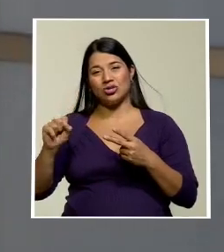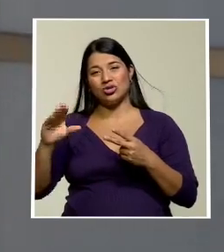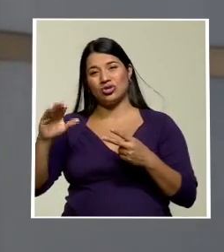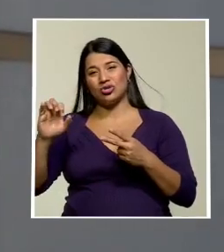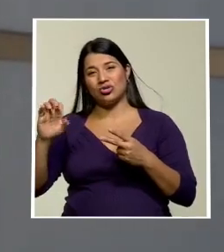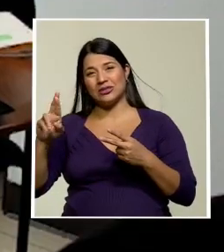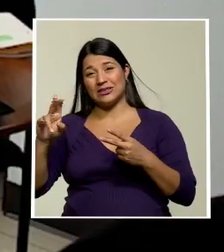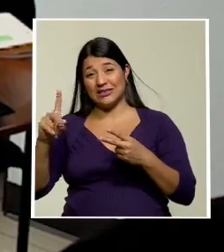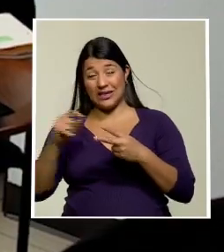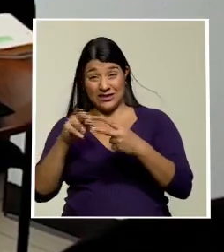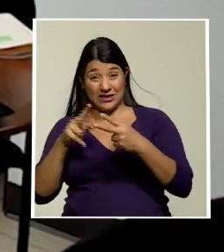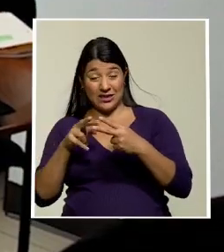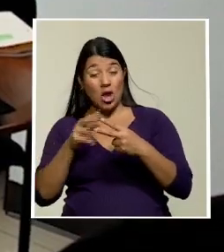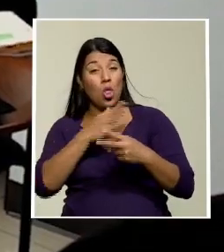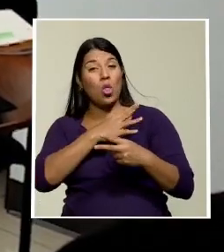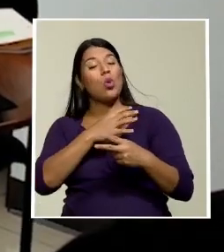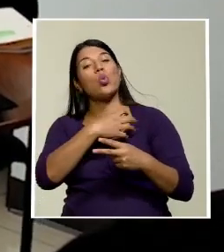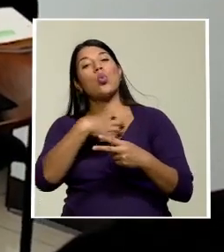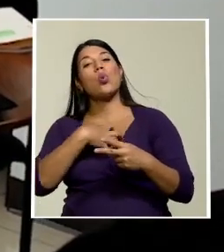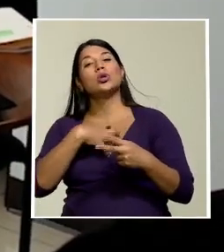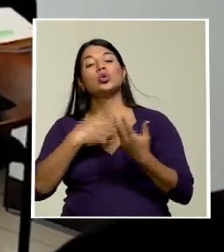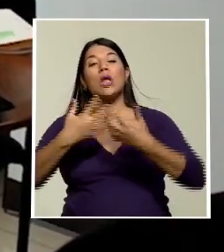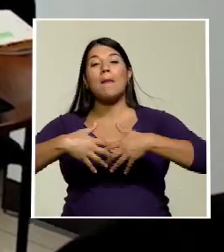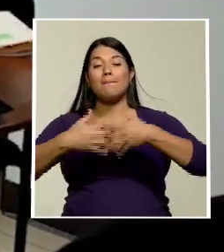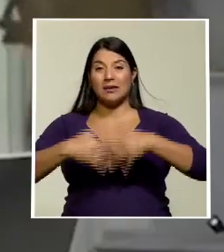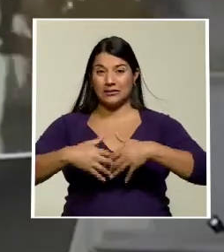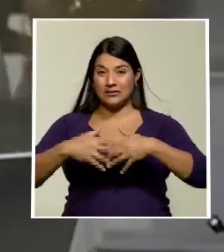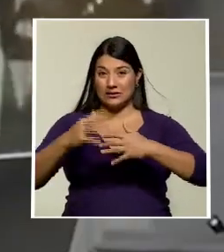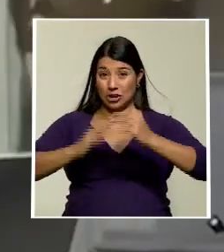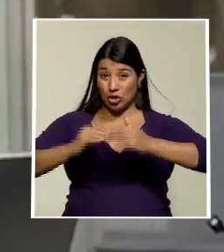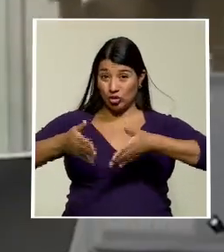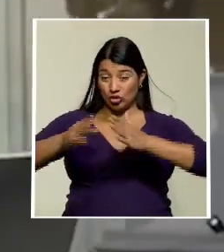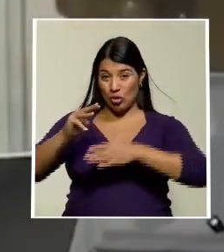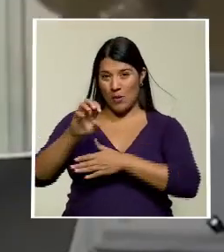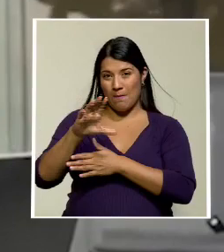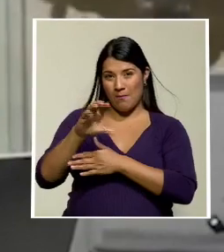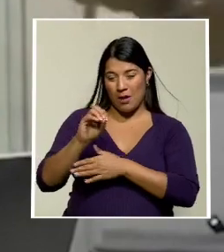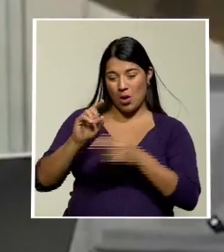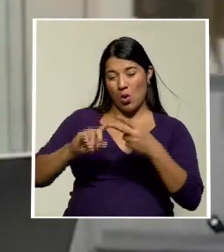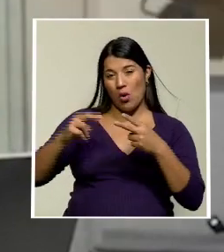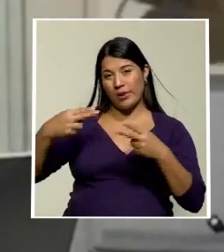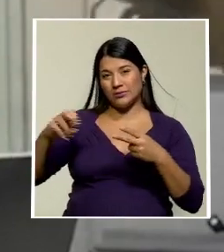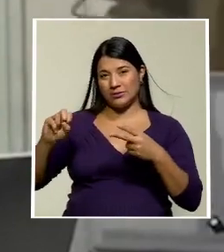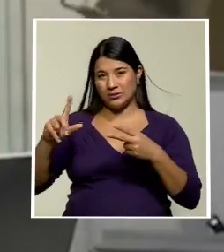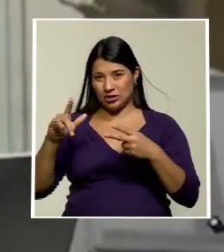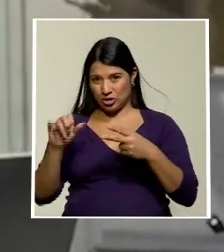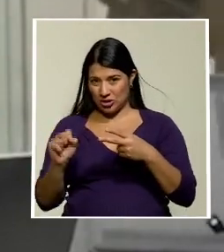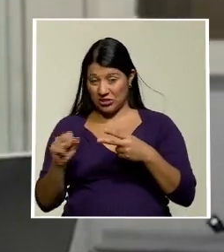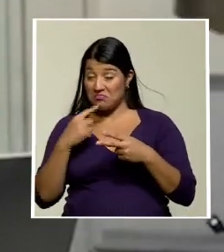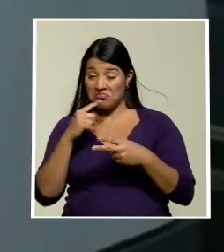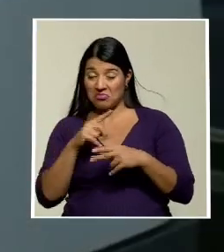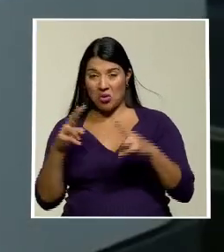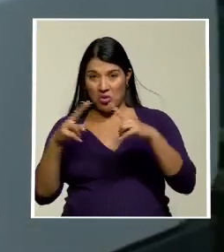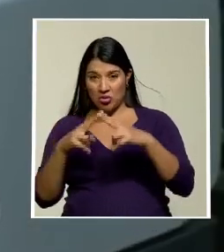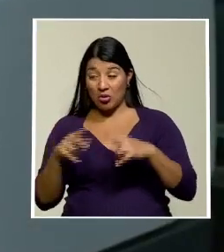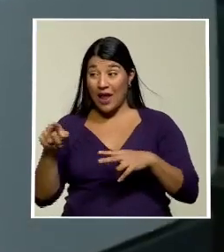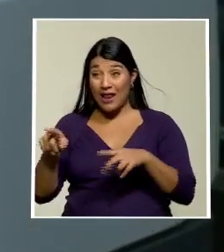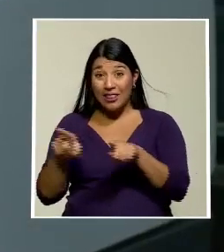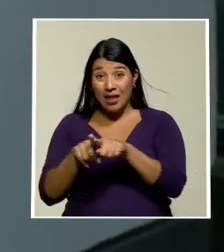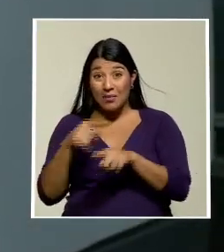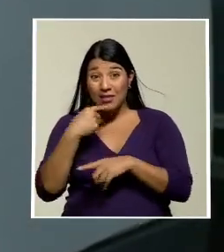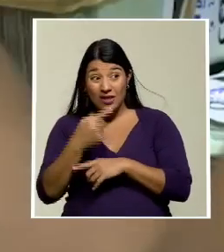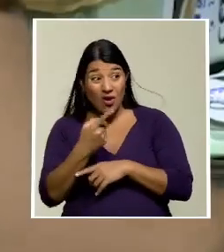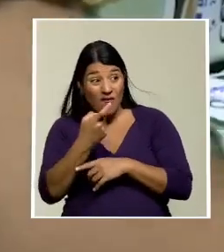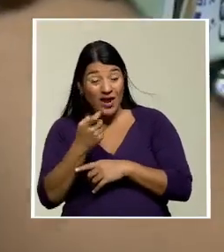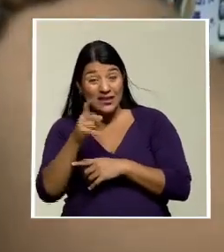en obra vial en el país. Además en reiteradas ocasiones Saldarriaga reiteró a los diputados que el faltante por